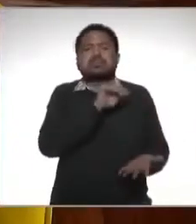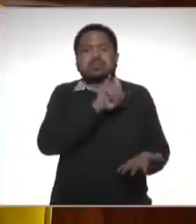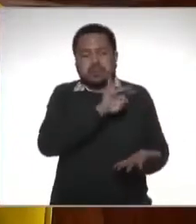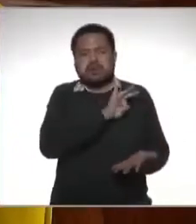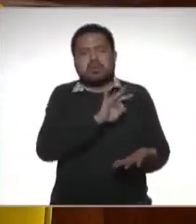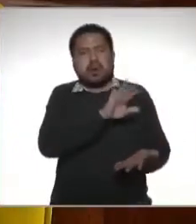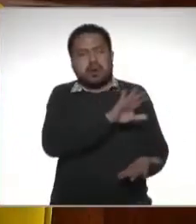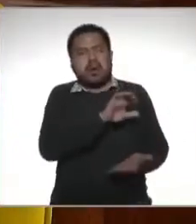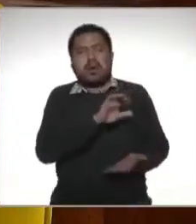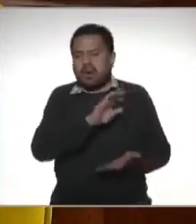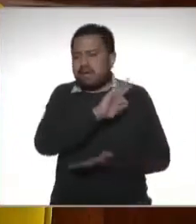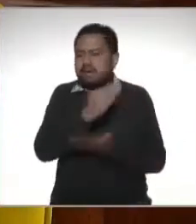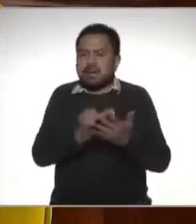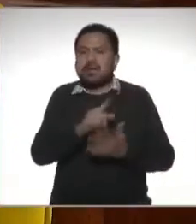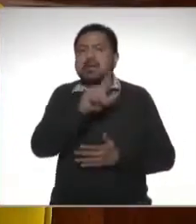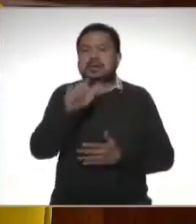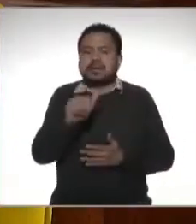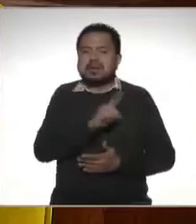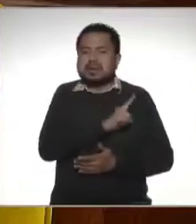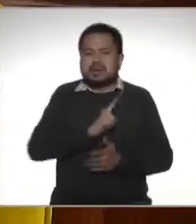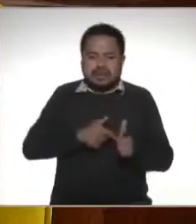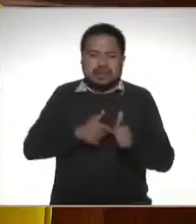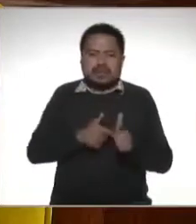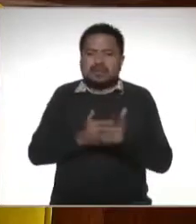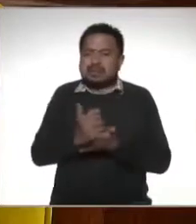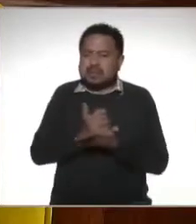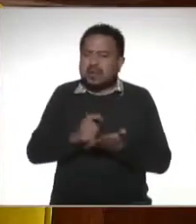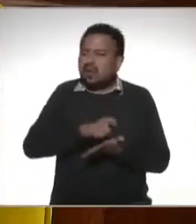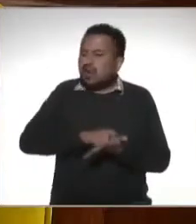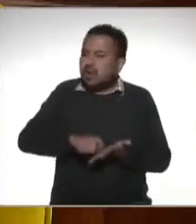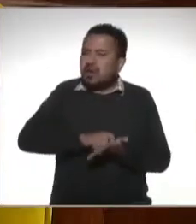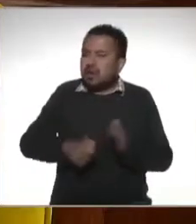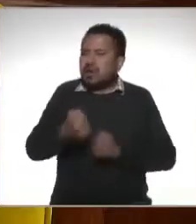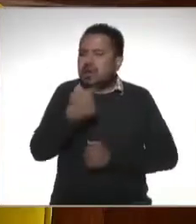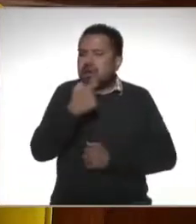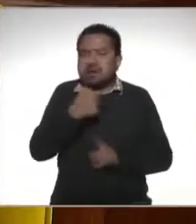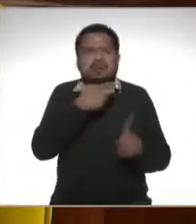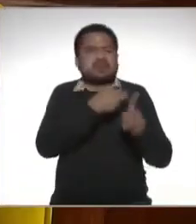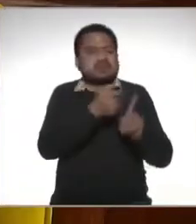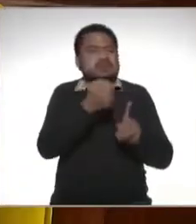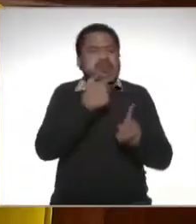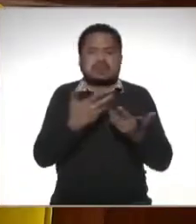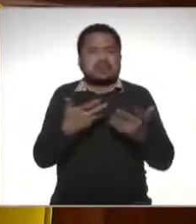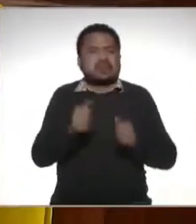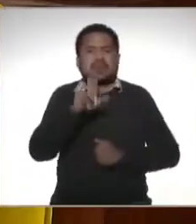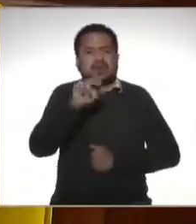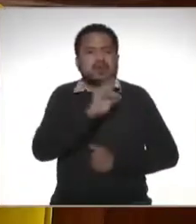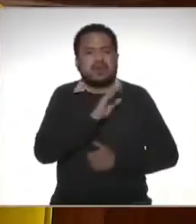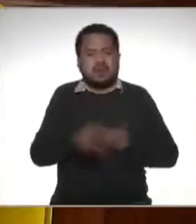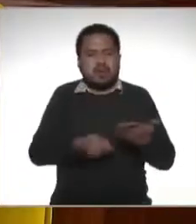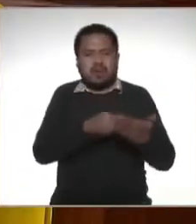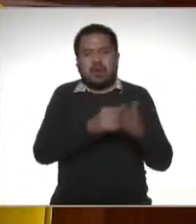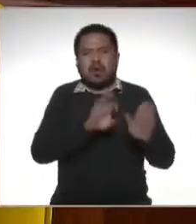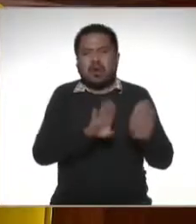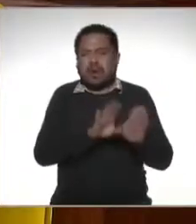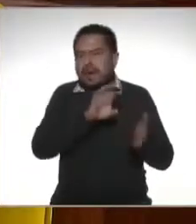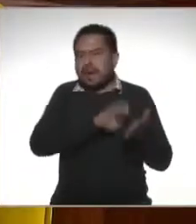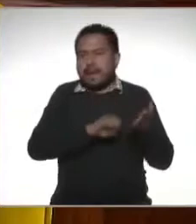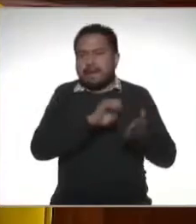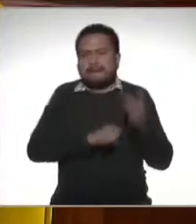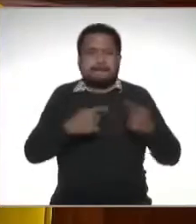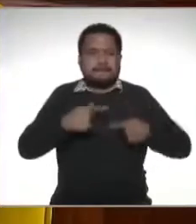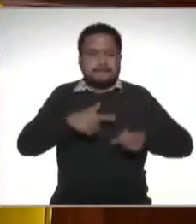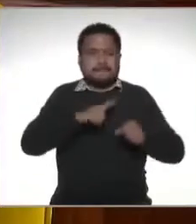seducirle pero si después tengo que seguir un tratamiento y seguir comprando medicamentos esos medicamentos ya no los puedo meter como deducción personal